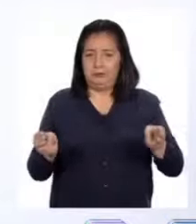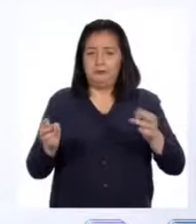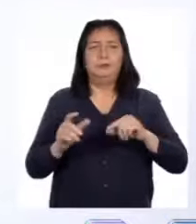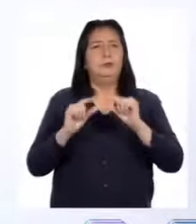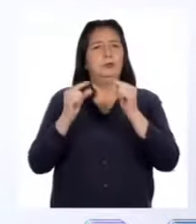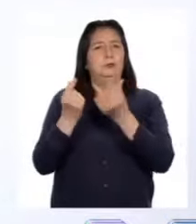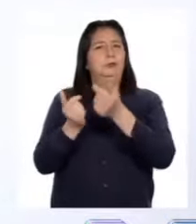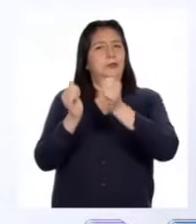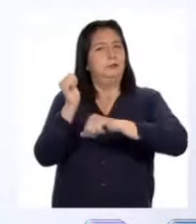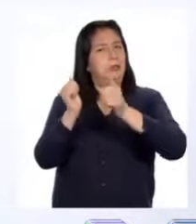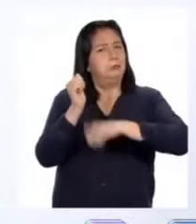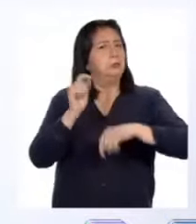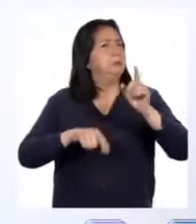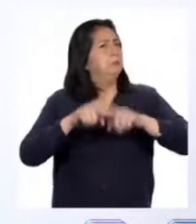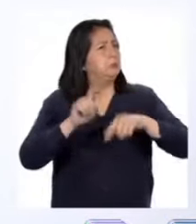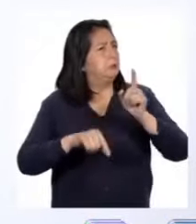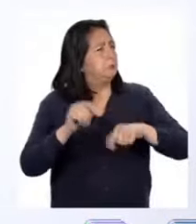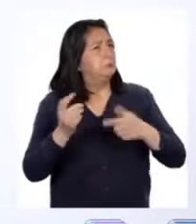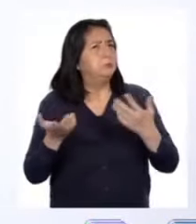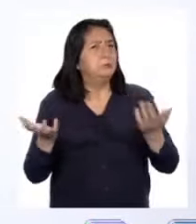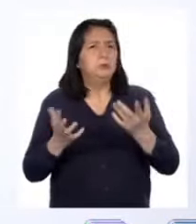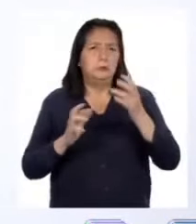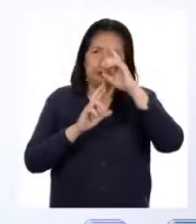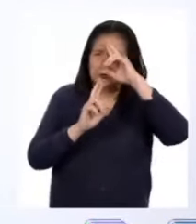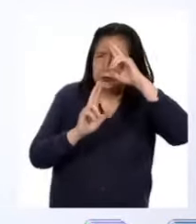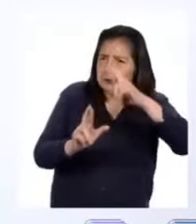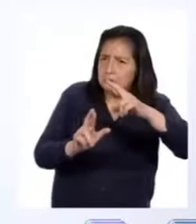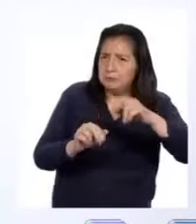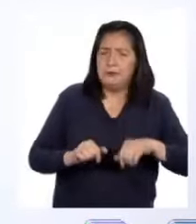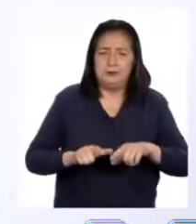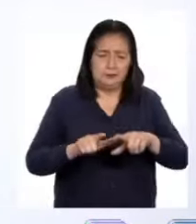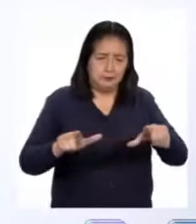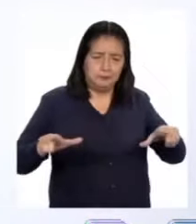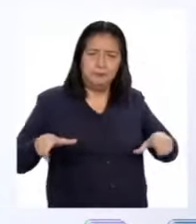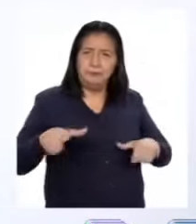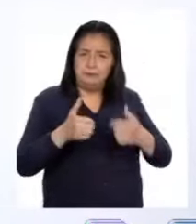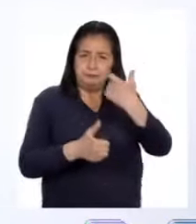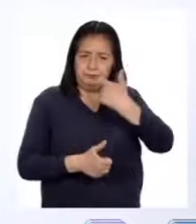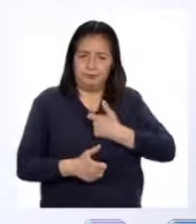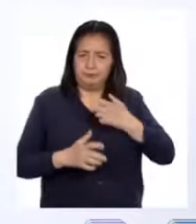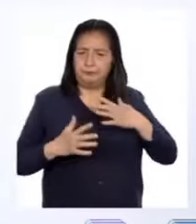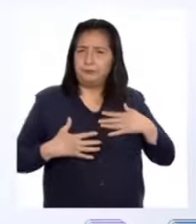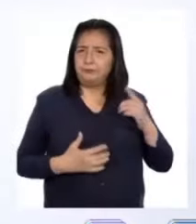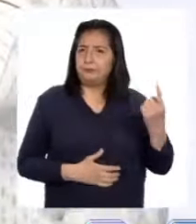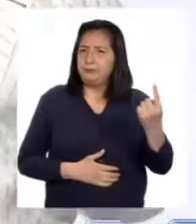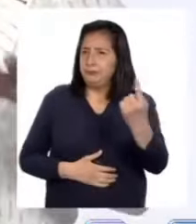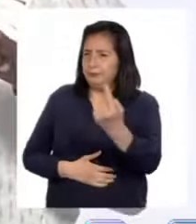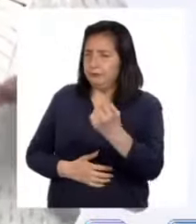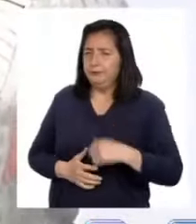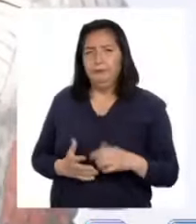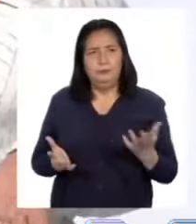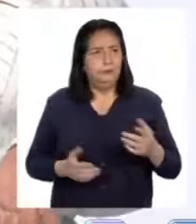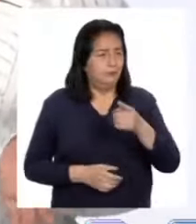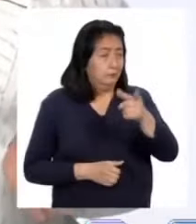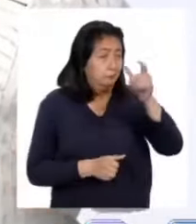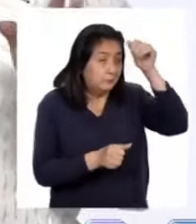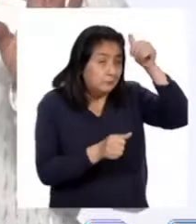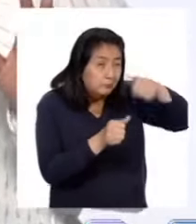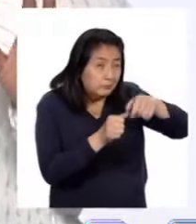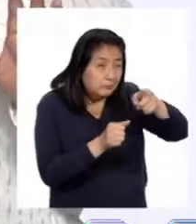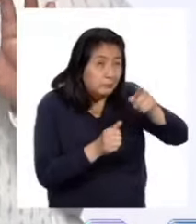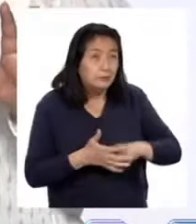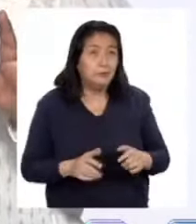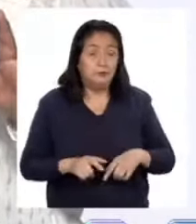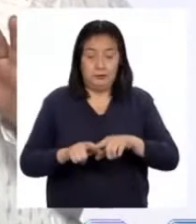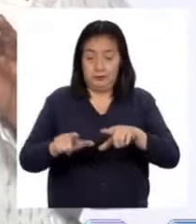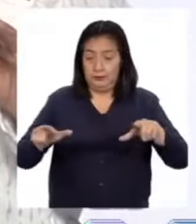un grupo de hermanos y primos en donde se respete el espacio personal de cada uno. Como recuerdan, el